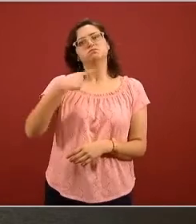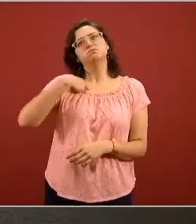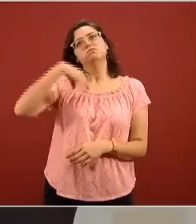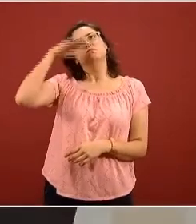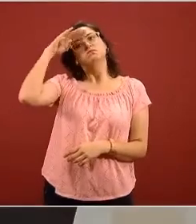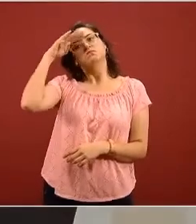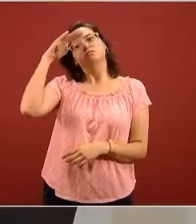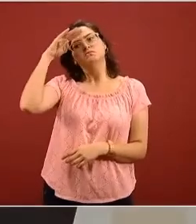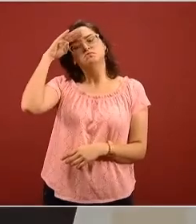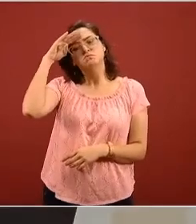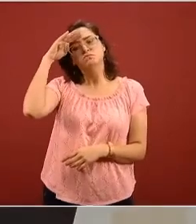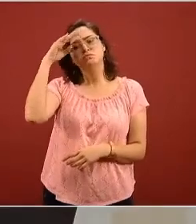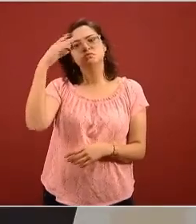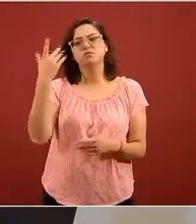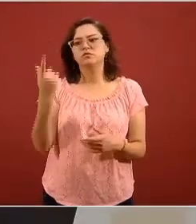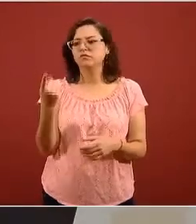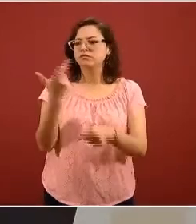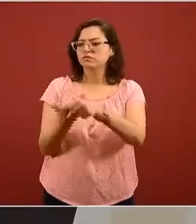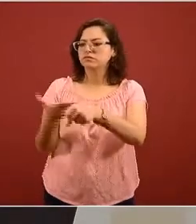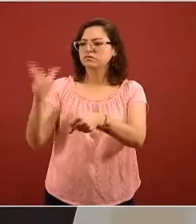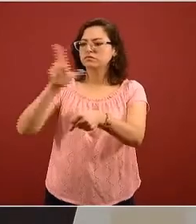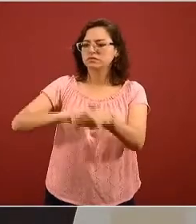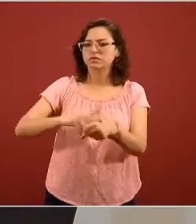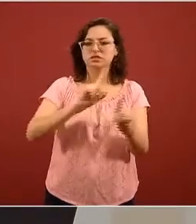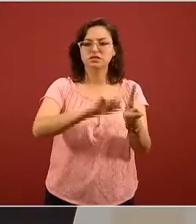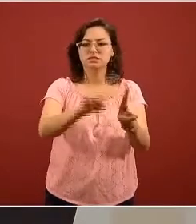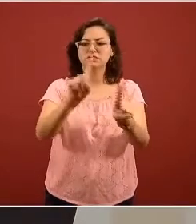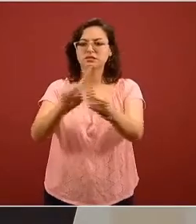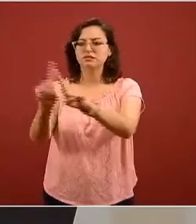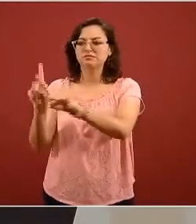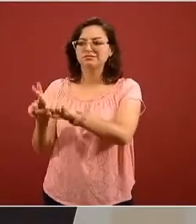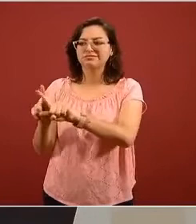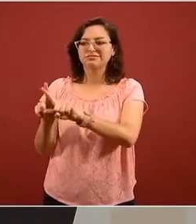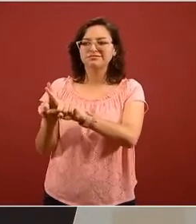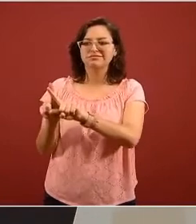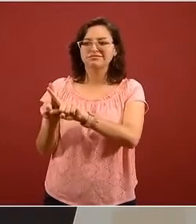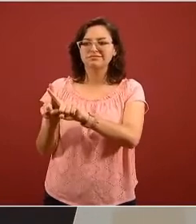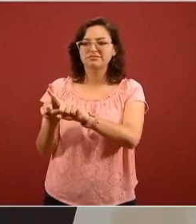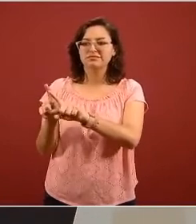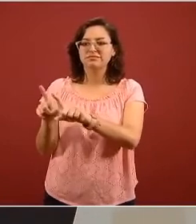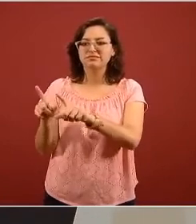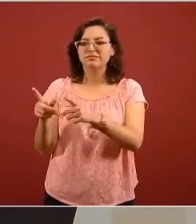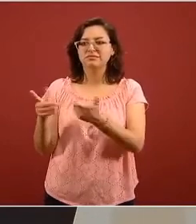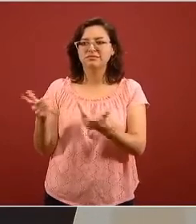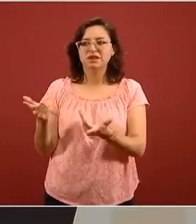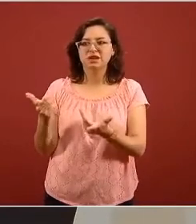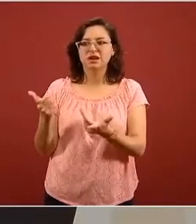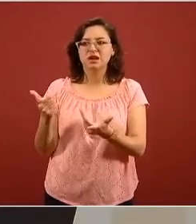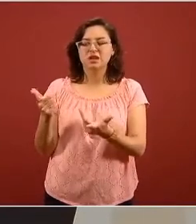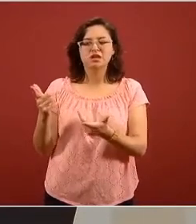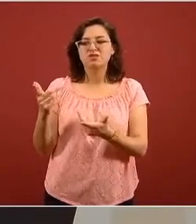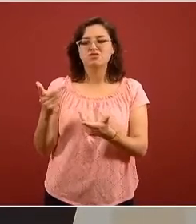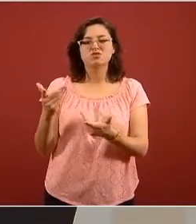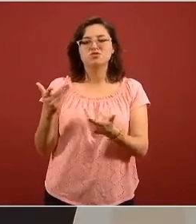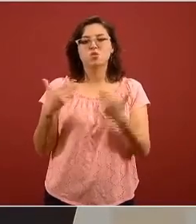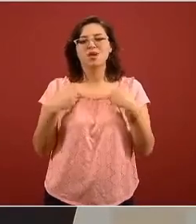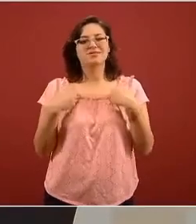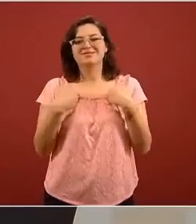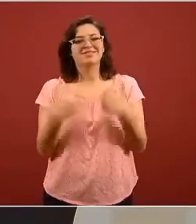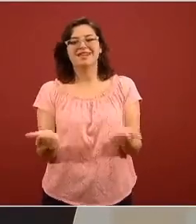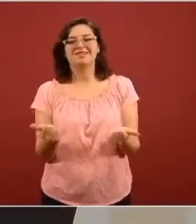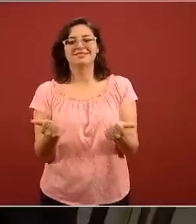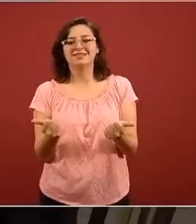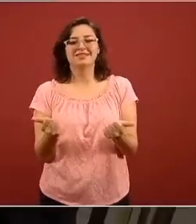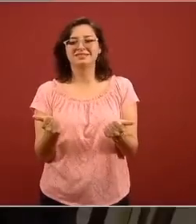las unidades de salud todavía no están completamente identificando que no tienen que